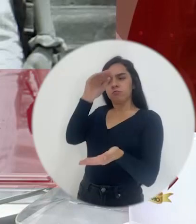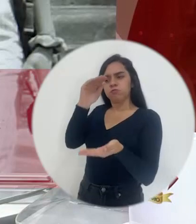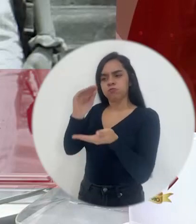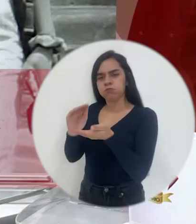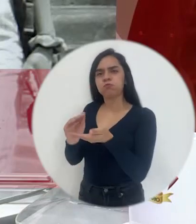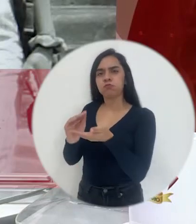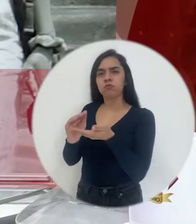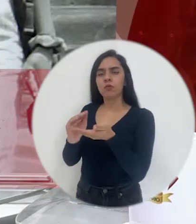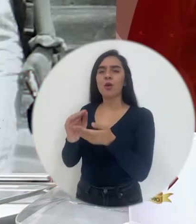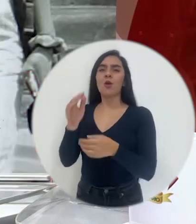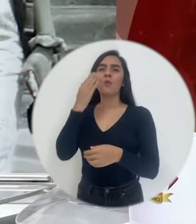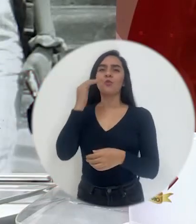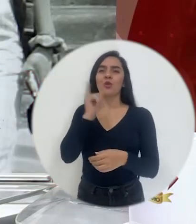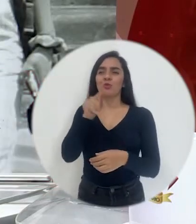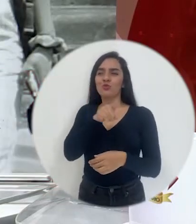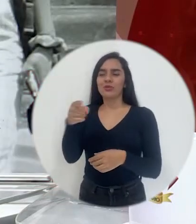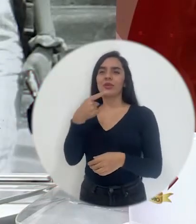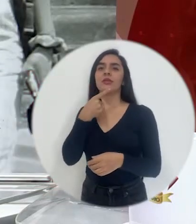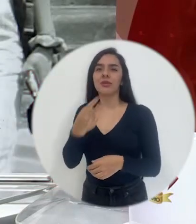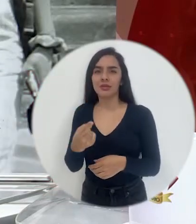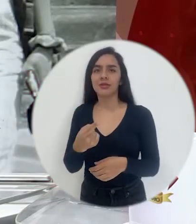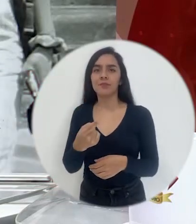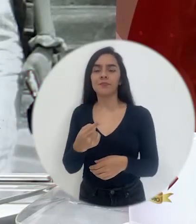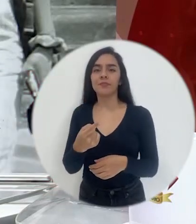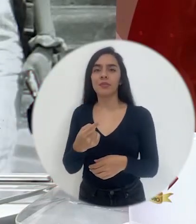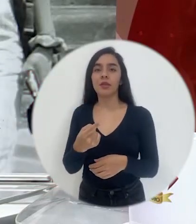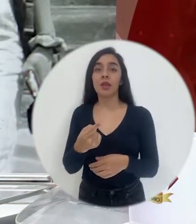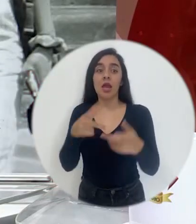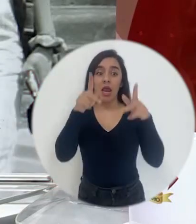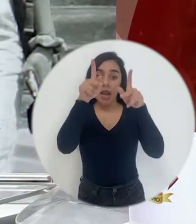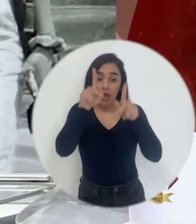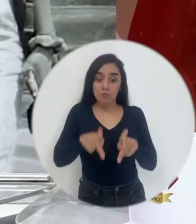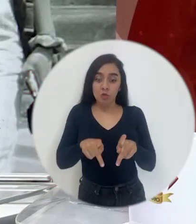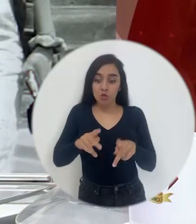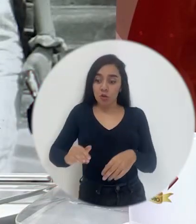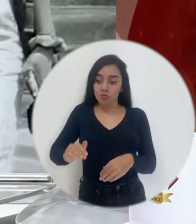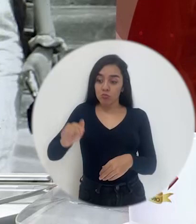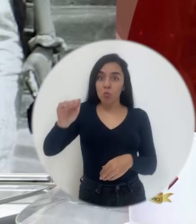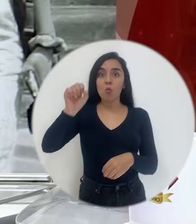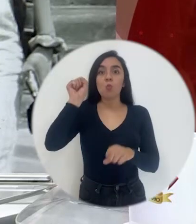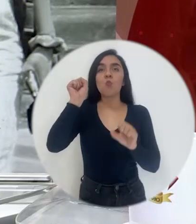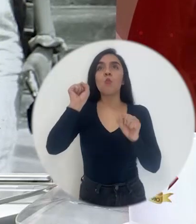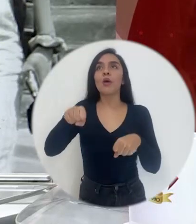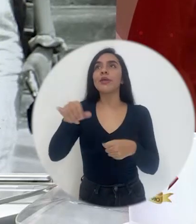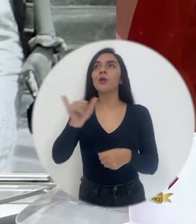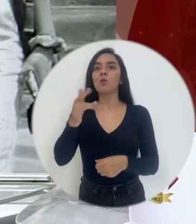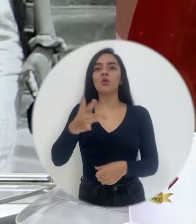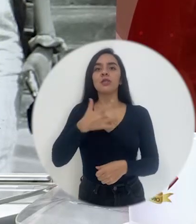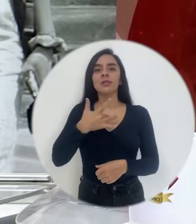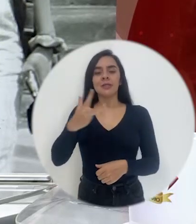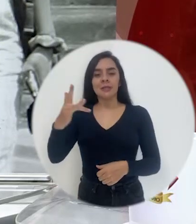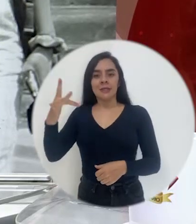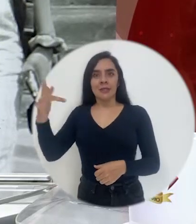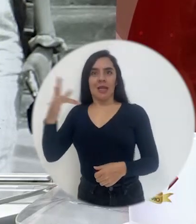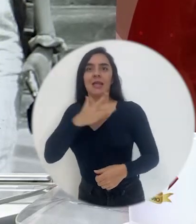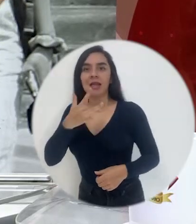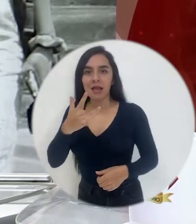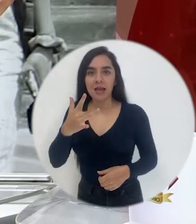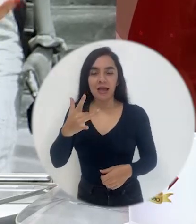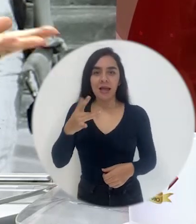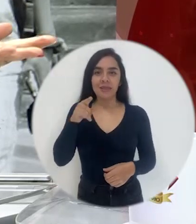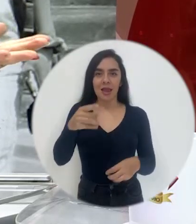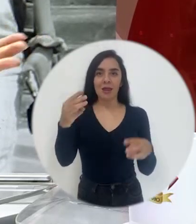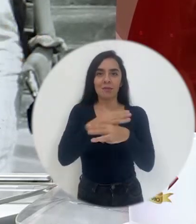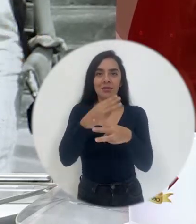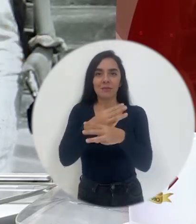primeros años, porque como ustedes dicen, en efecto, las personas pueden llegar a enamorarse de la matemática viéndolas como un reto. Yo les